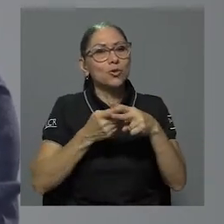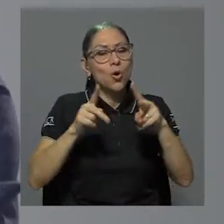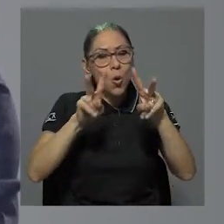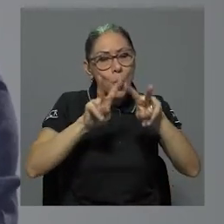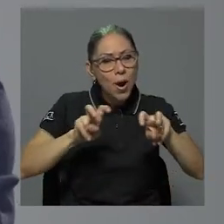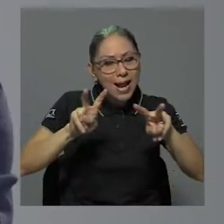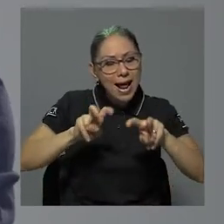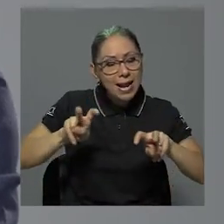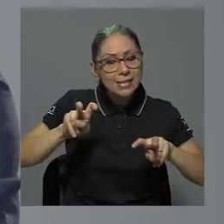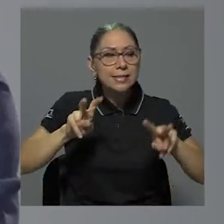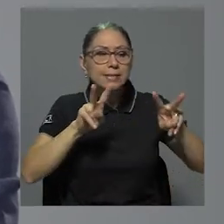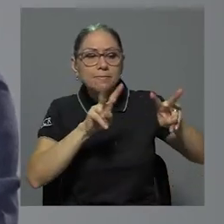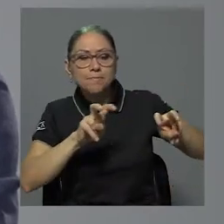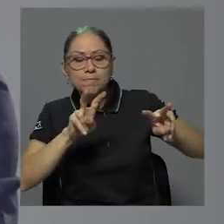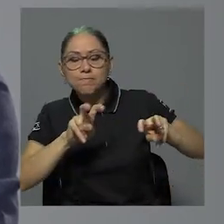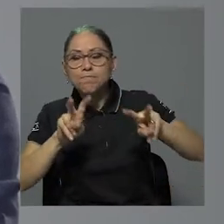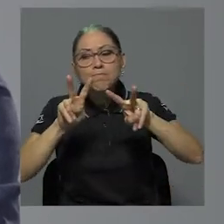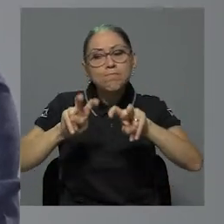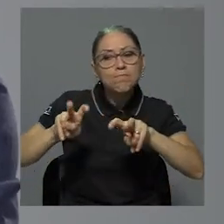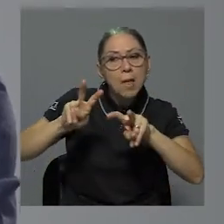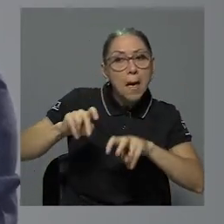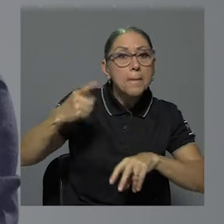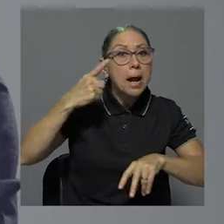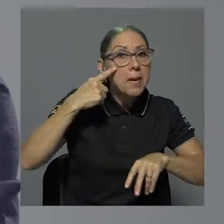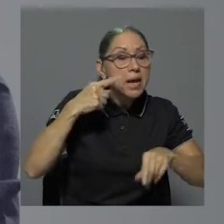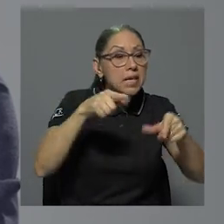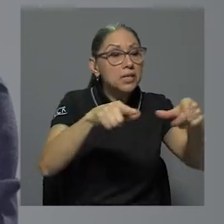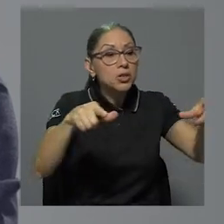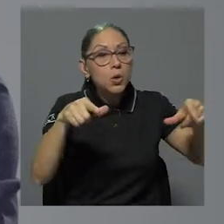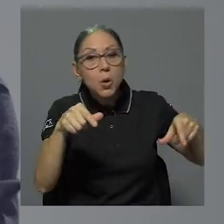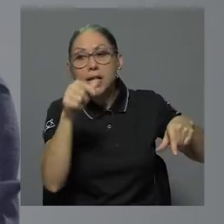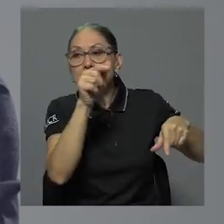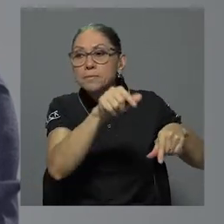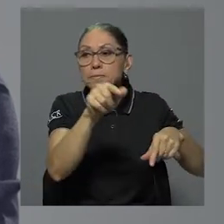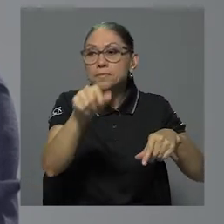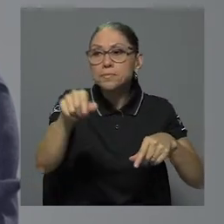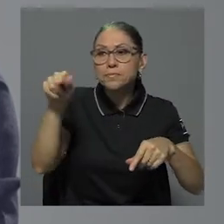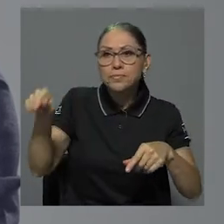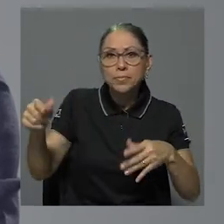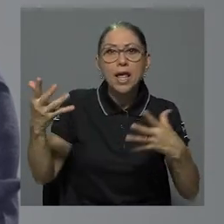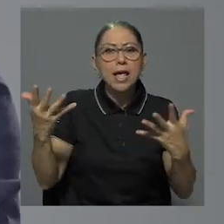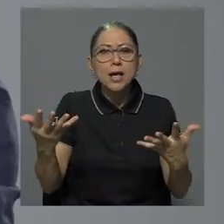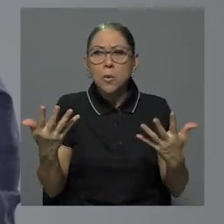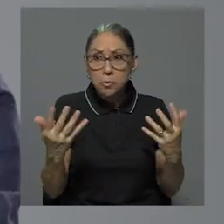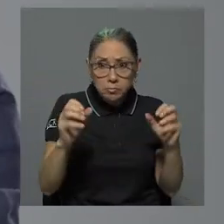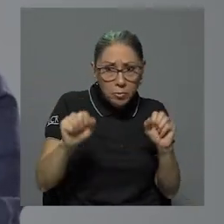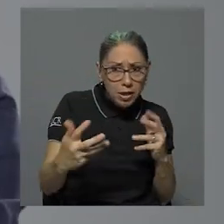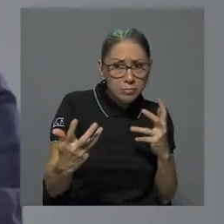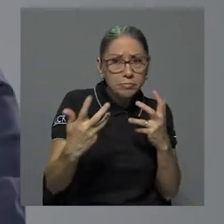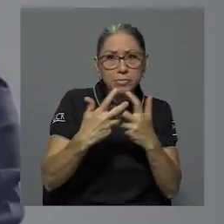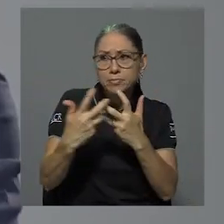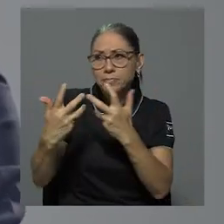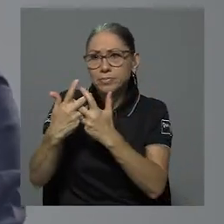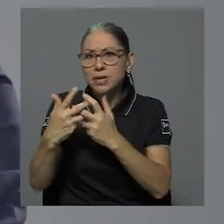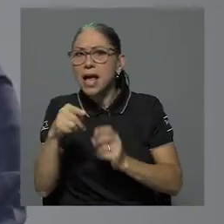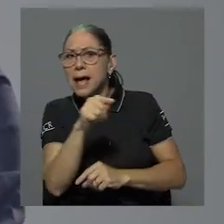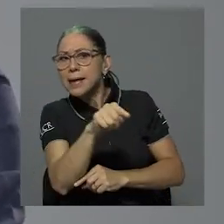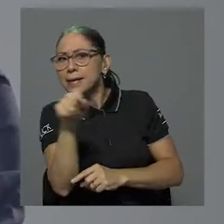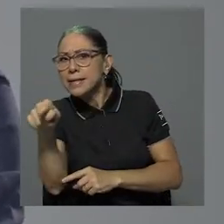para ver las zonas y los espacios que podrían necesitar, digamos, de gente del área de comunicación.